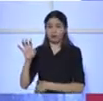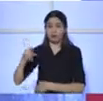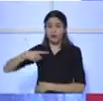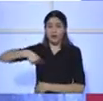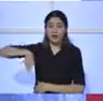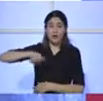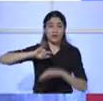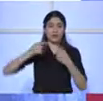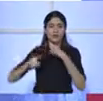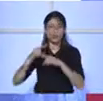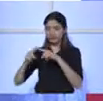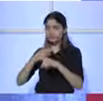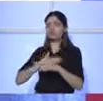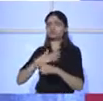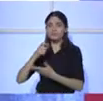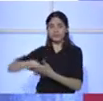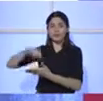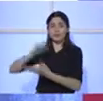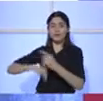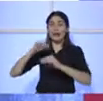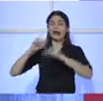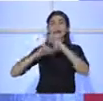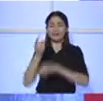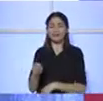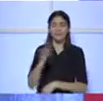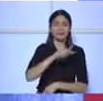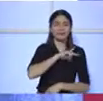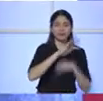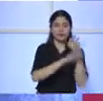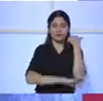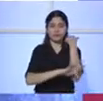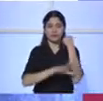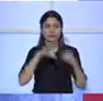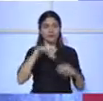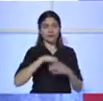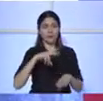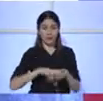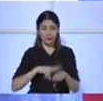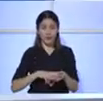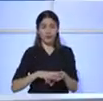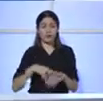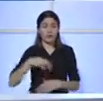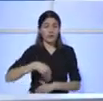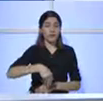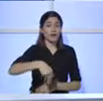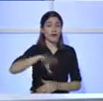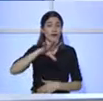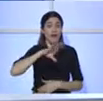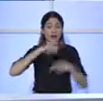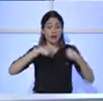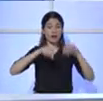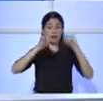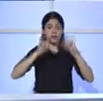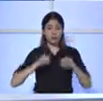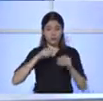capacitación de nuestros funcionarios en materia, ya sea de, por ejemplo, se vienen contratos internacionales de inversiones que mencionaste.